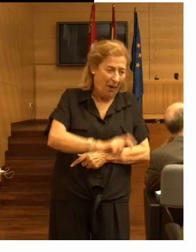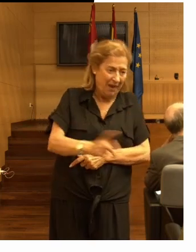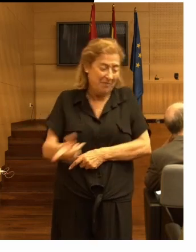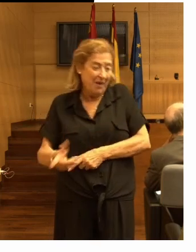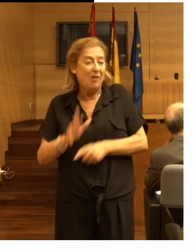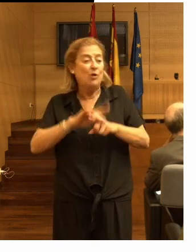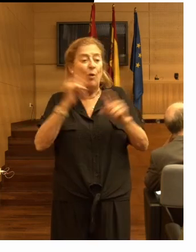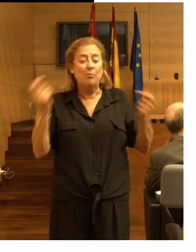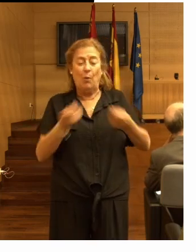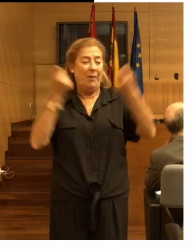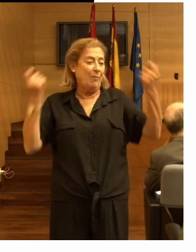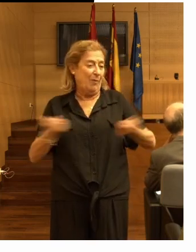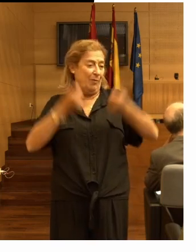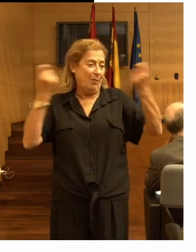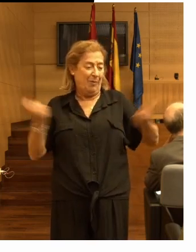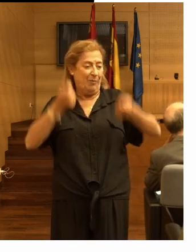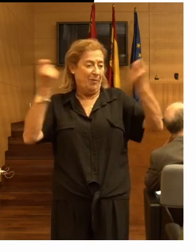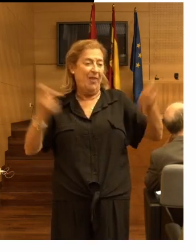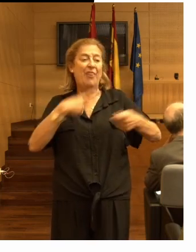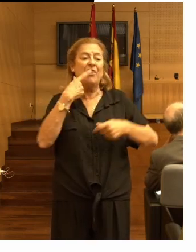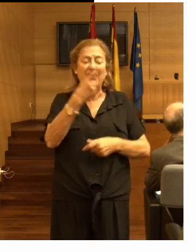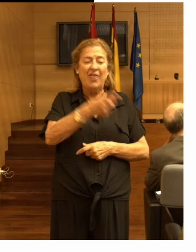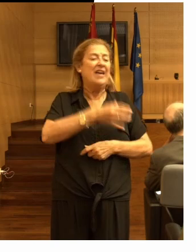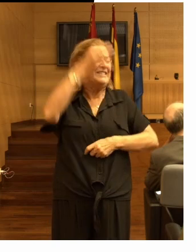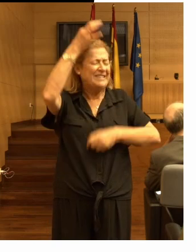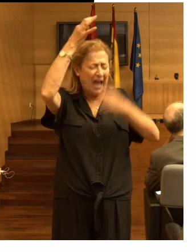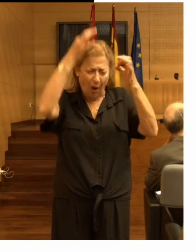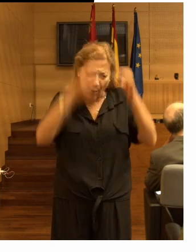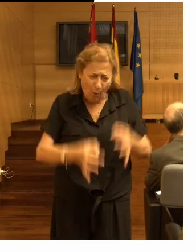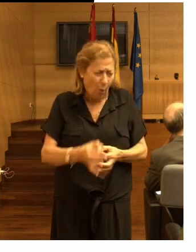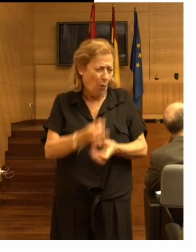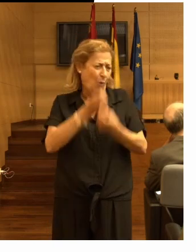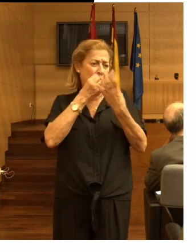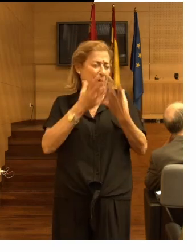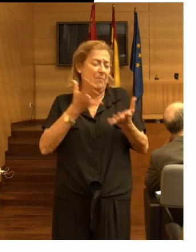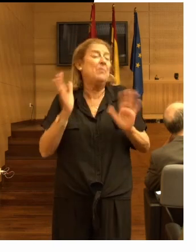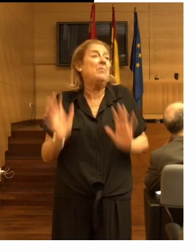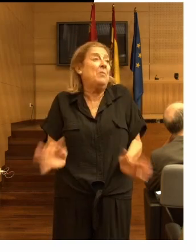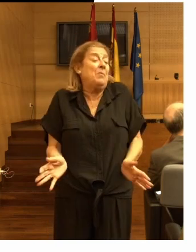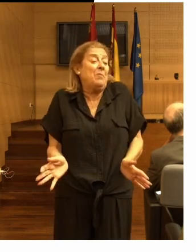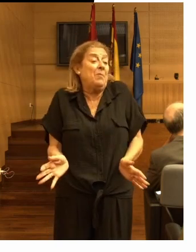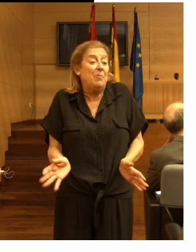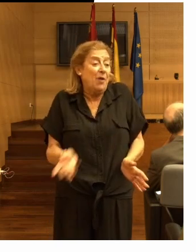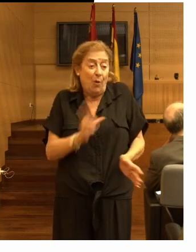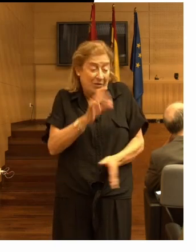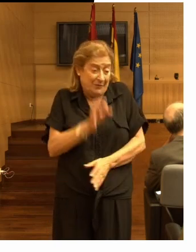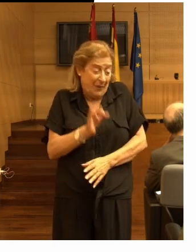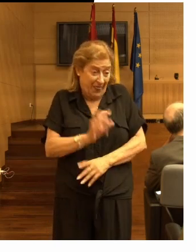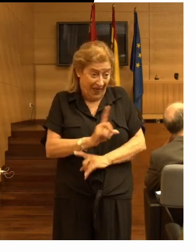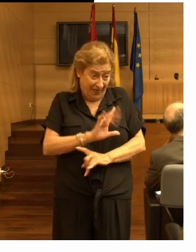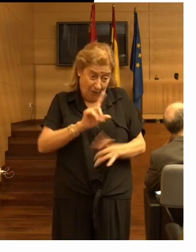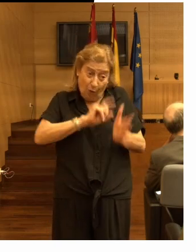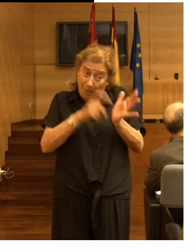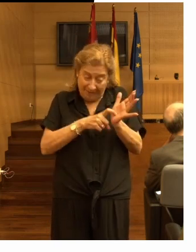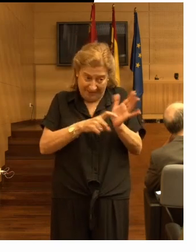anuncios publicidad y se decía que era seguro pero eso no era eso no era cierto del todo